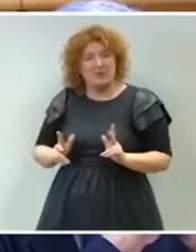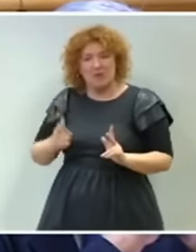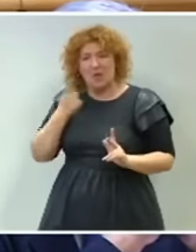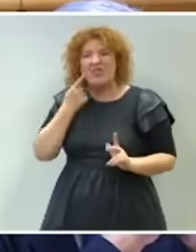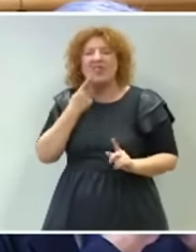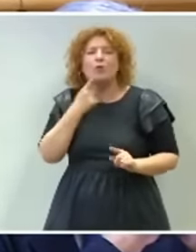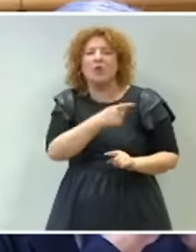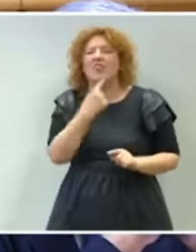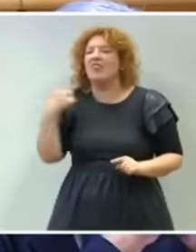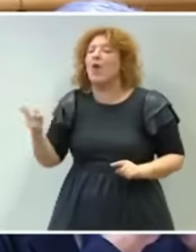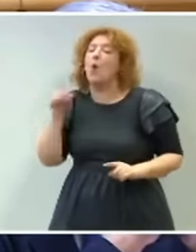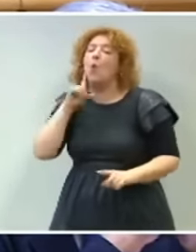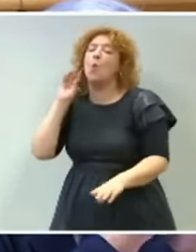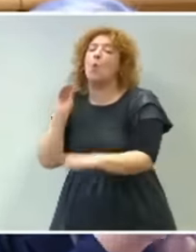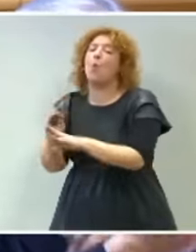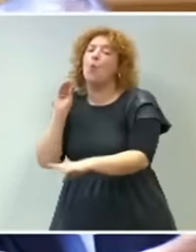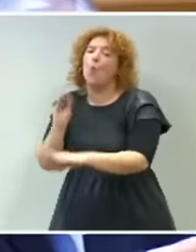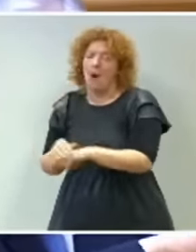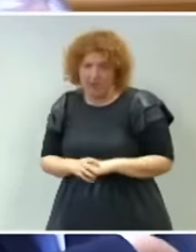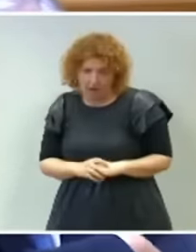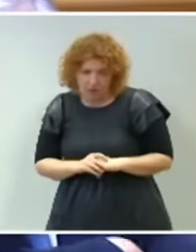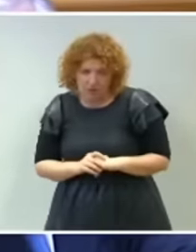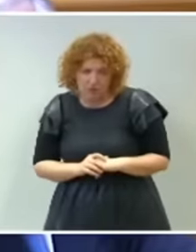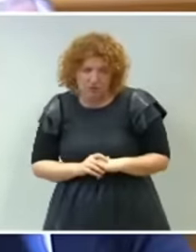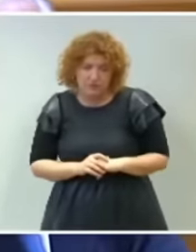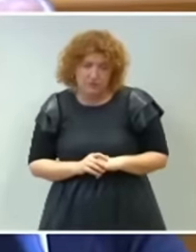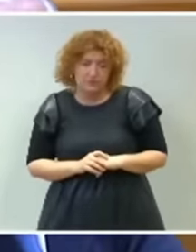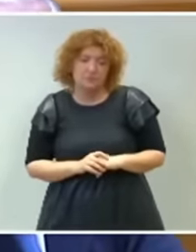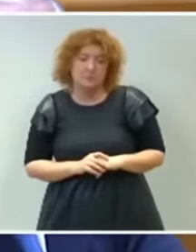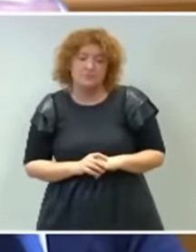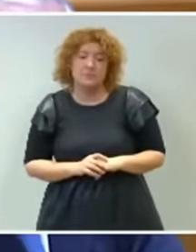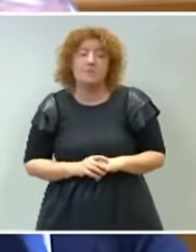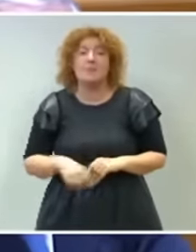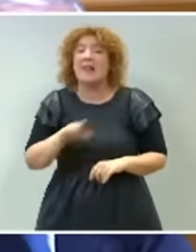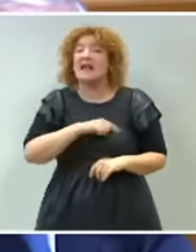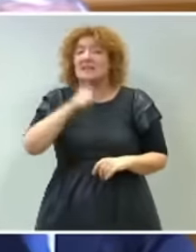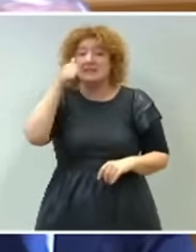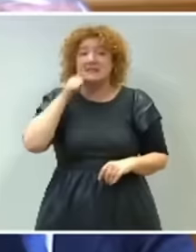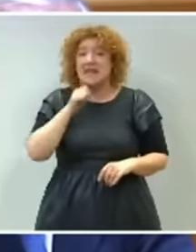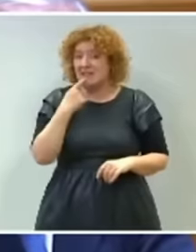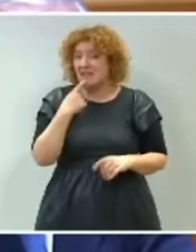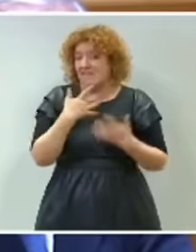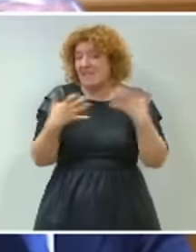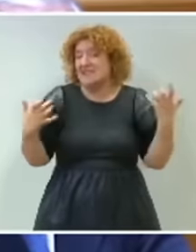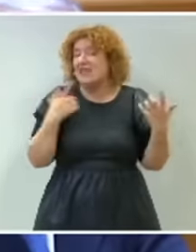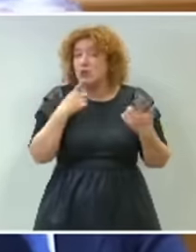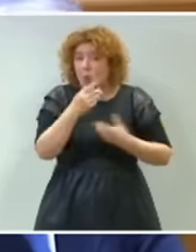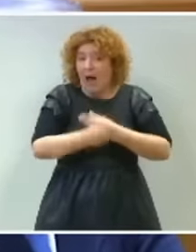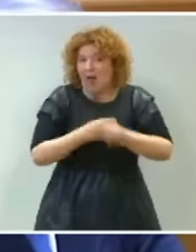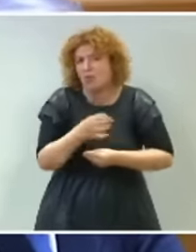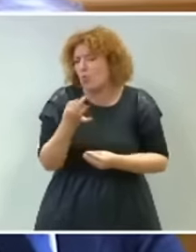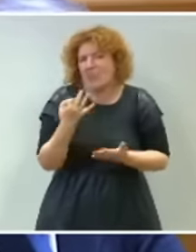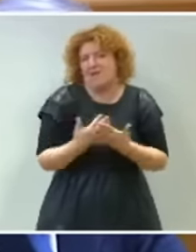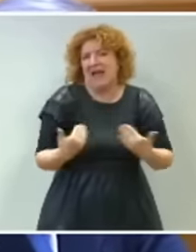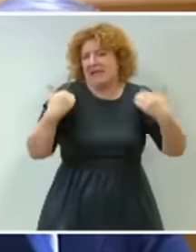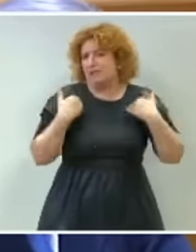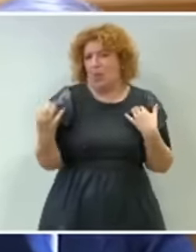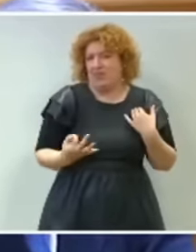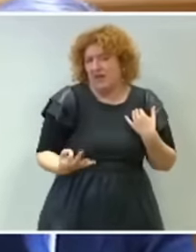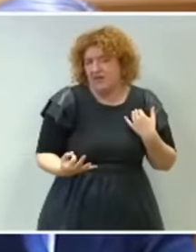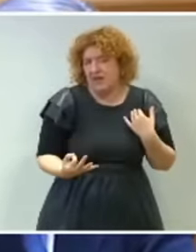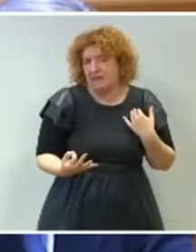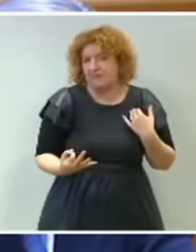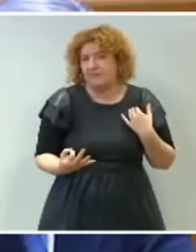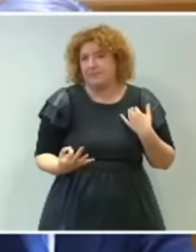cuidado. Y mire, Sánchez dijo que quien la hace la paga. Lo dijo Sánchez. Pues ustedes van a pagar una enorme